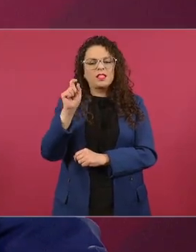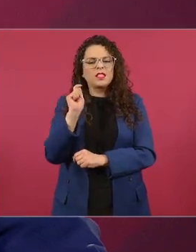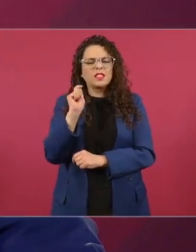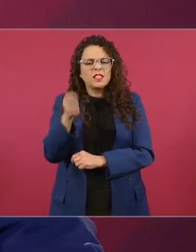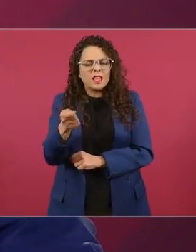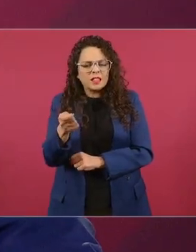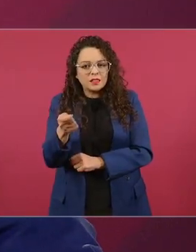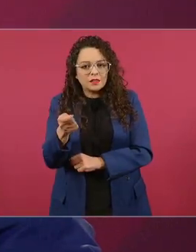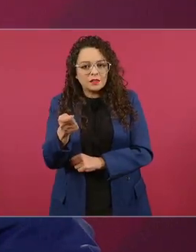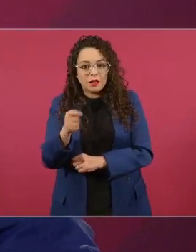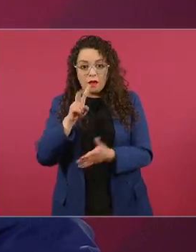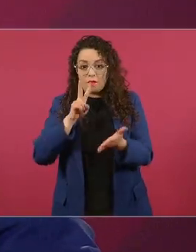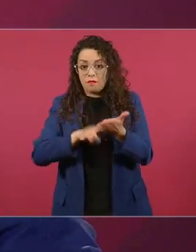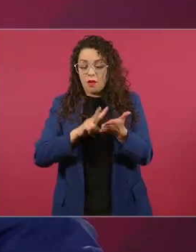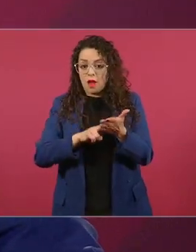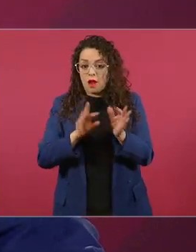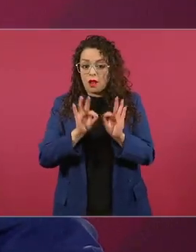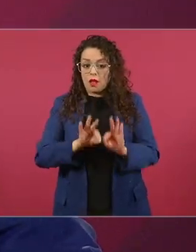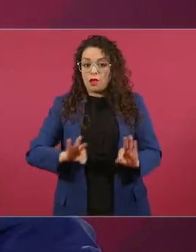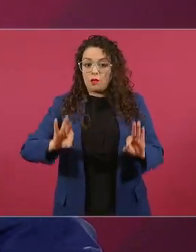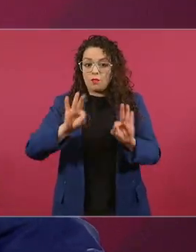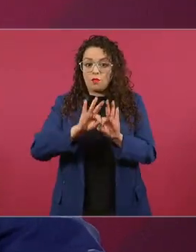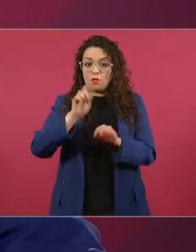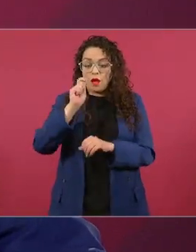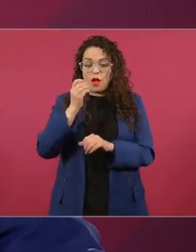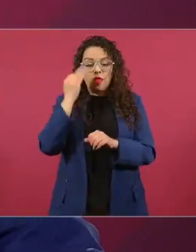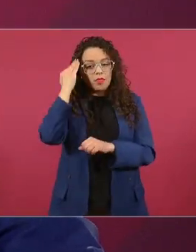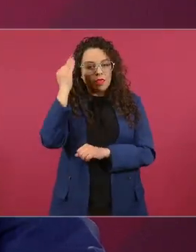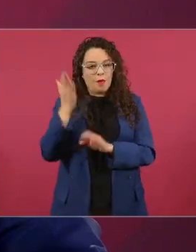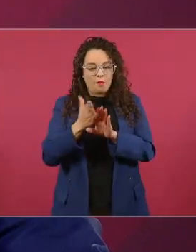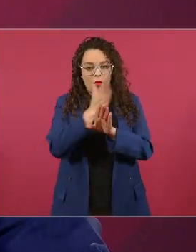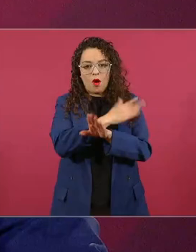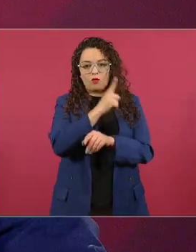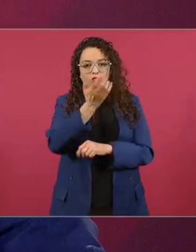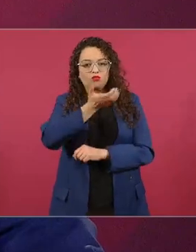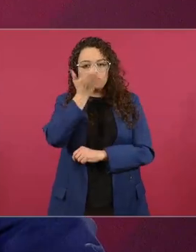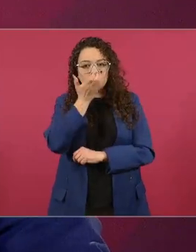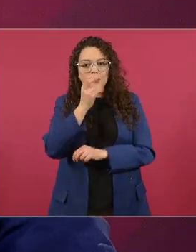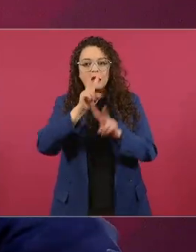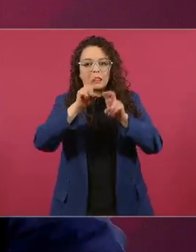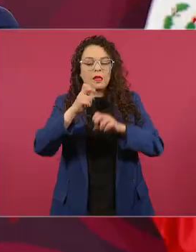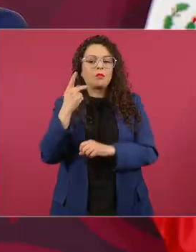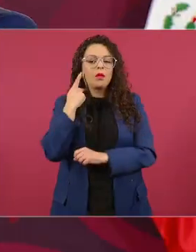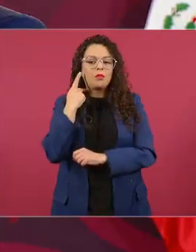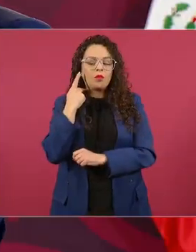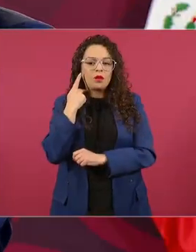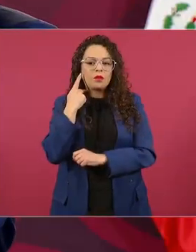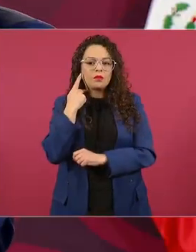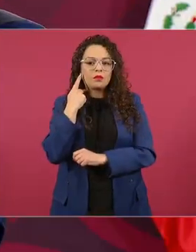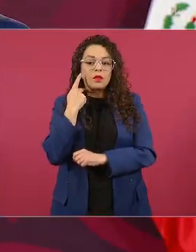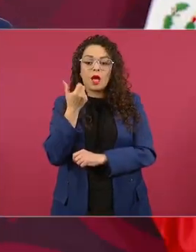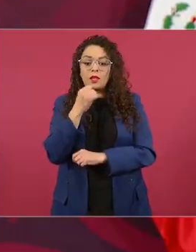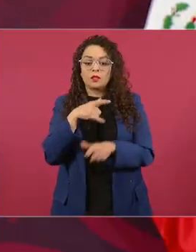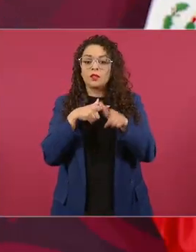de la política tradicional de que el presidente pone a